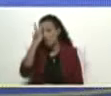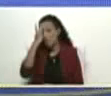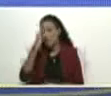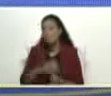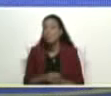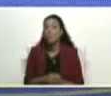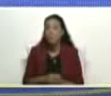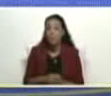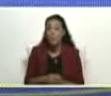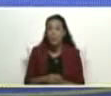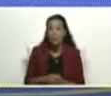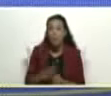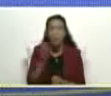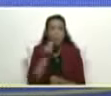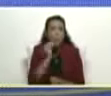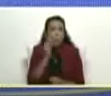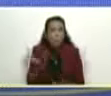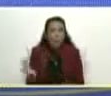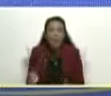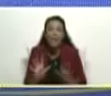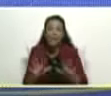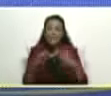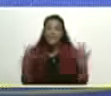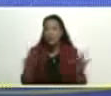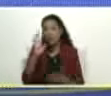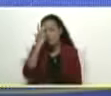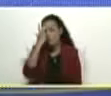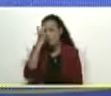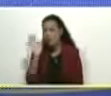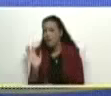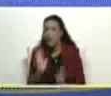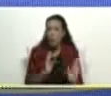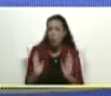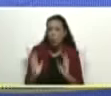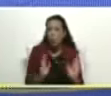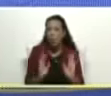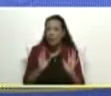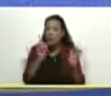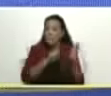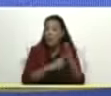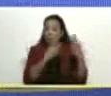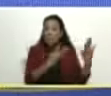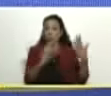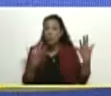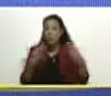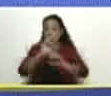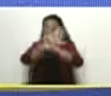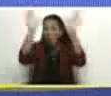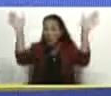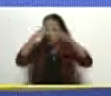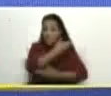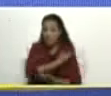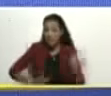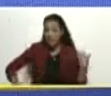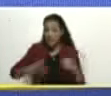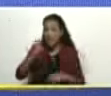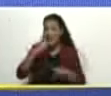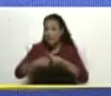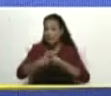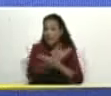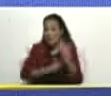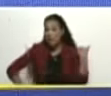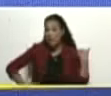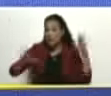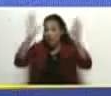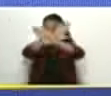olvidar porque el 18 de febrero del 89, Carlos Andrés Pérez lanzó el